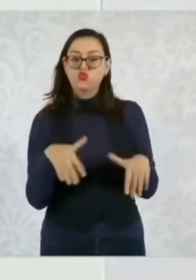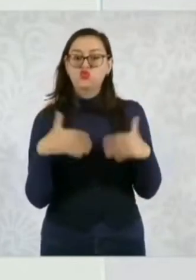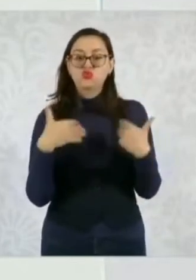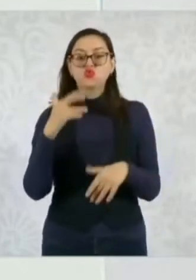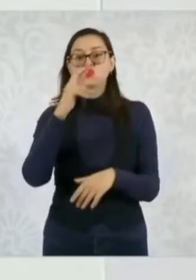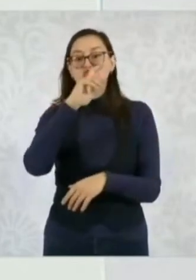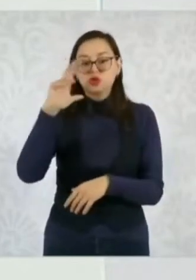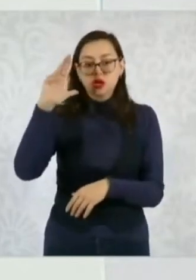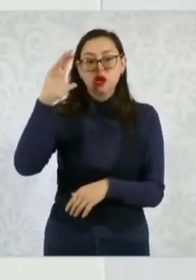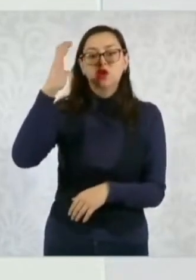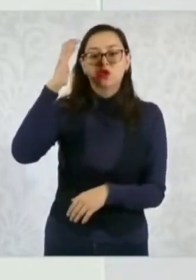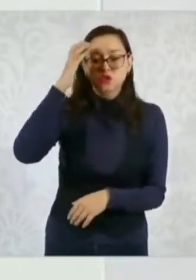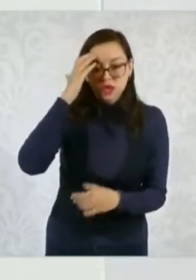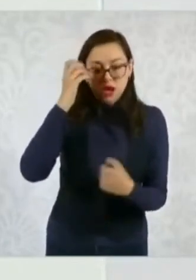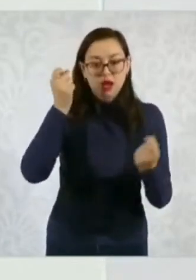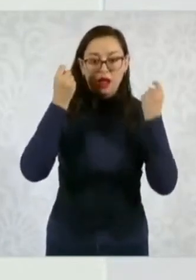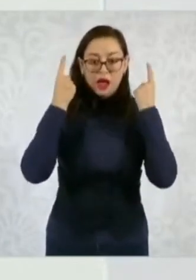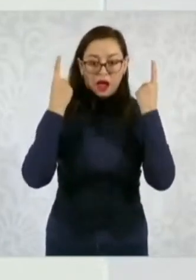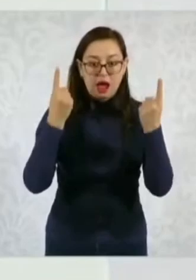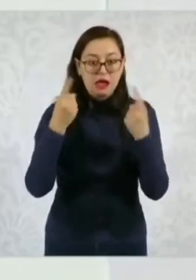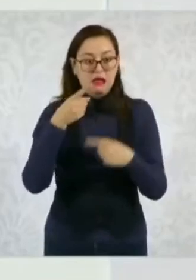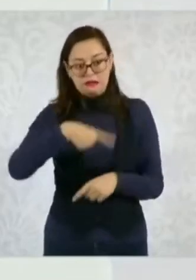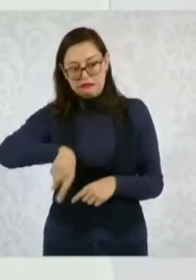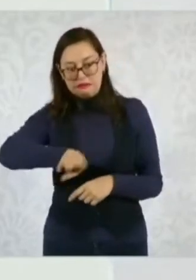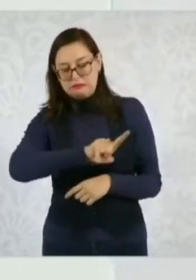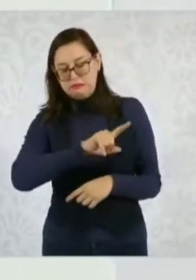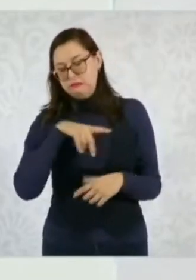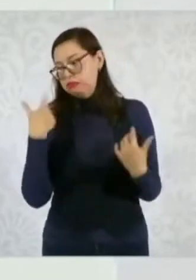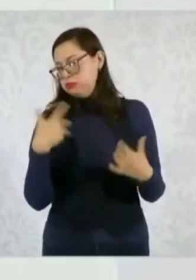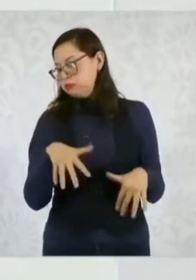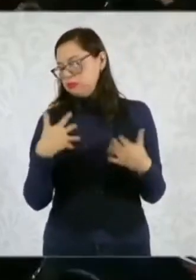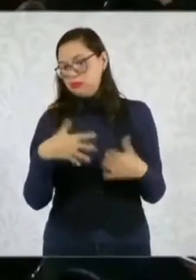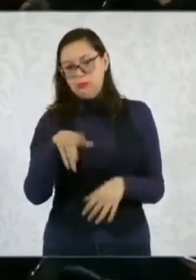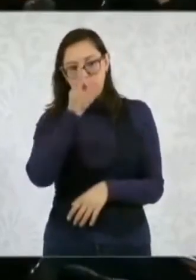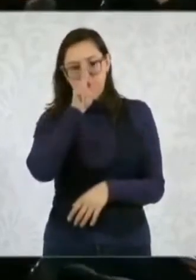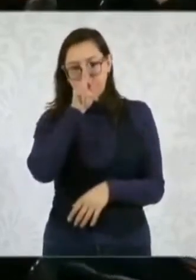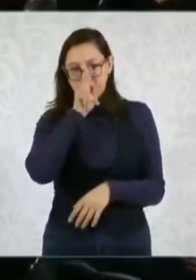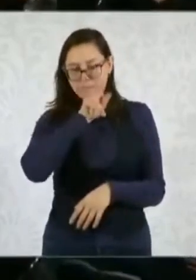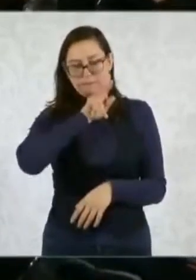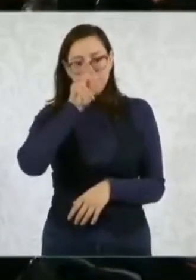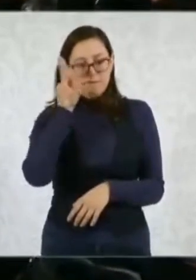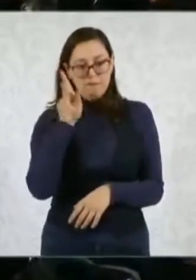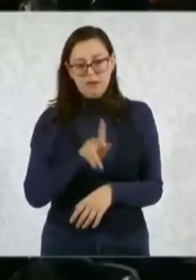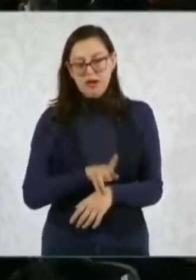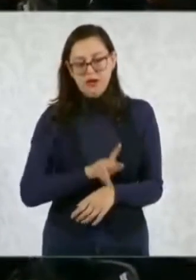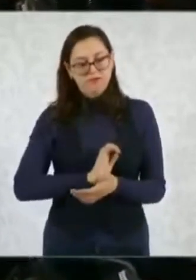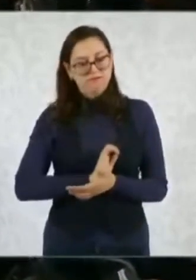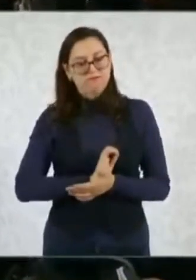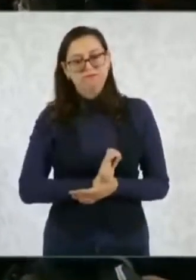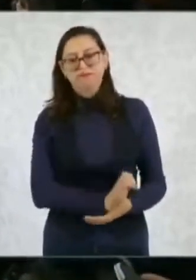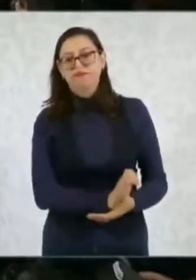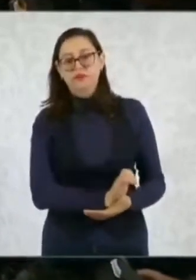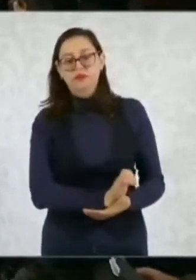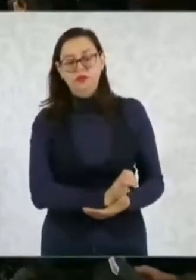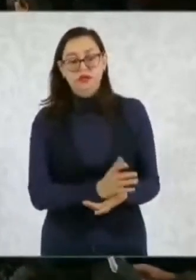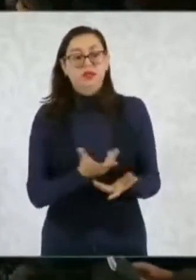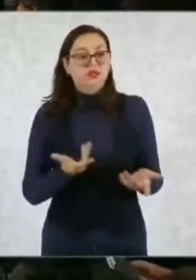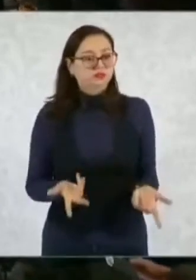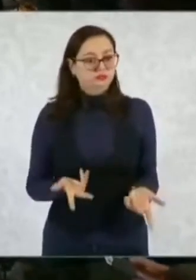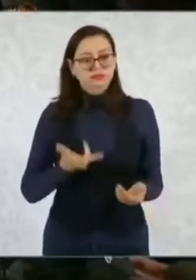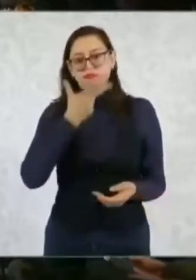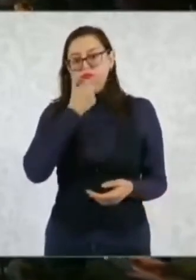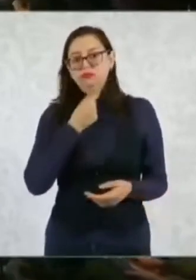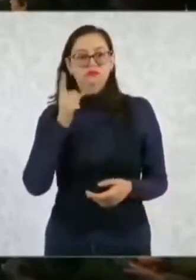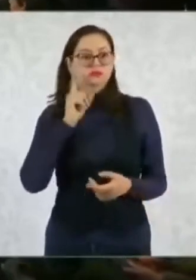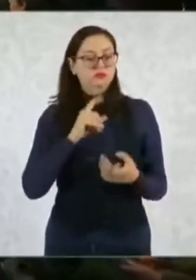reciben a veces triple discriminación. Entonces, aquí todos somos iguales, todas somos